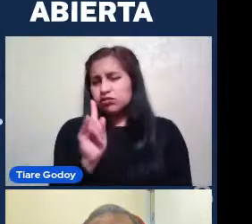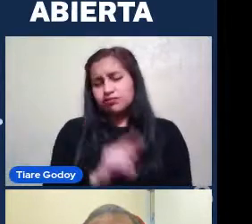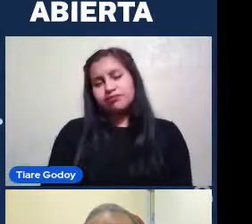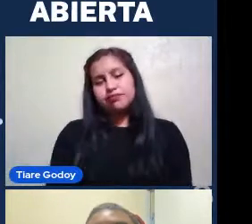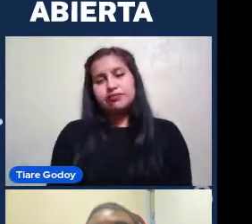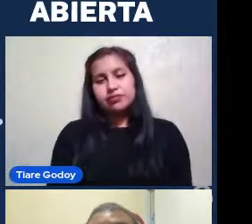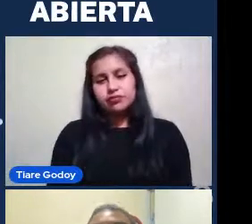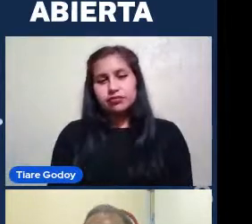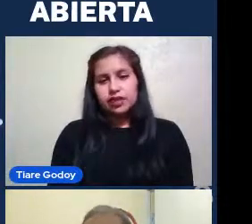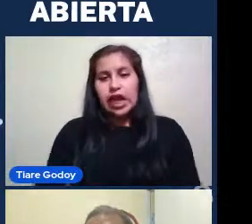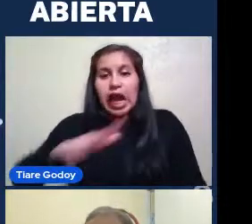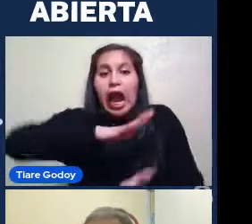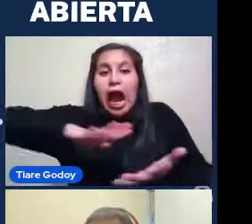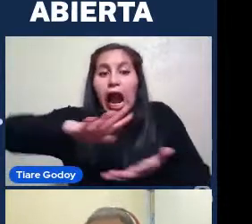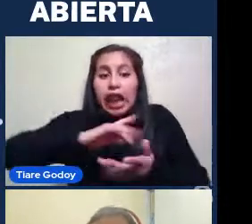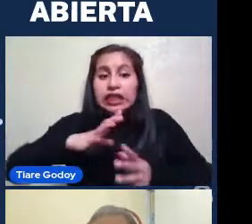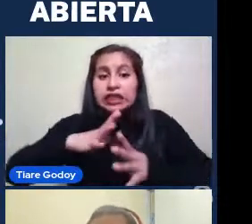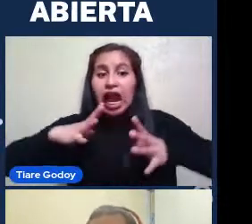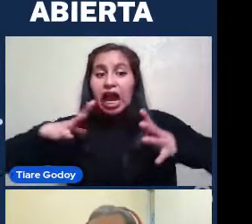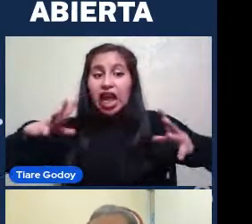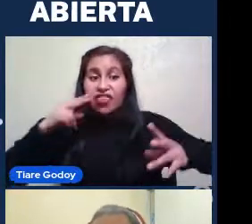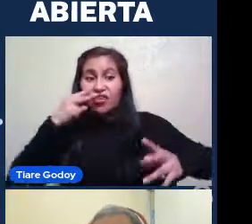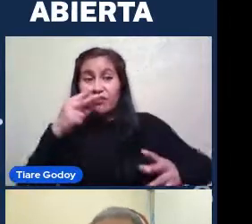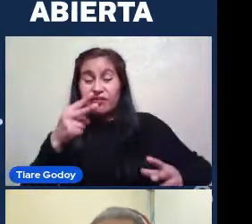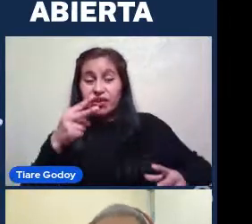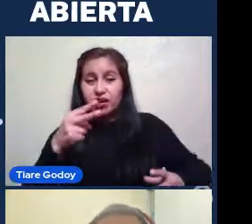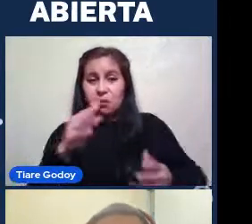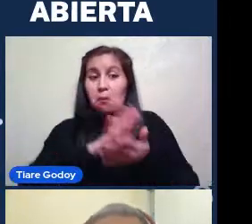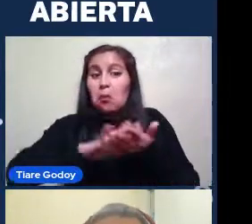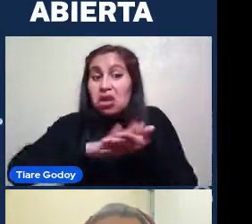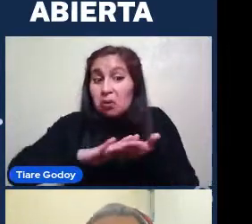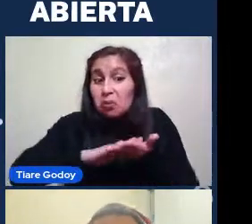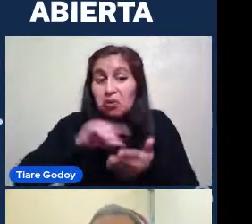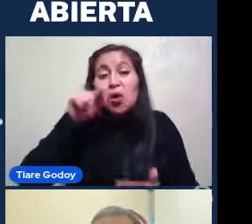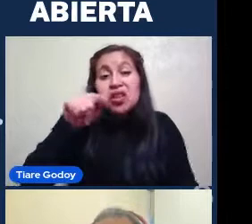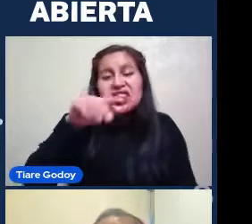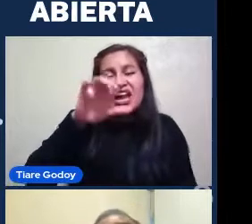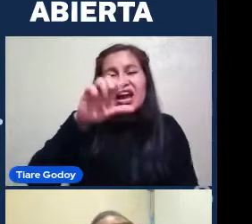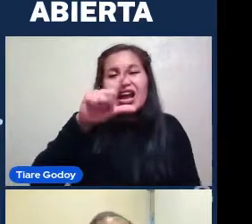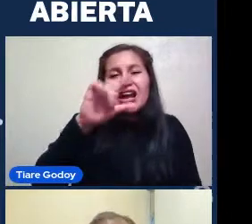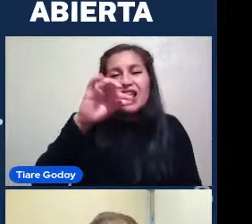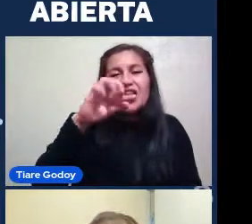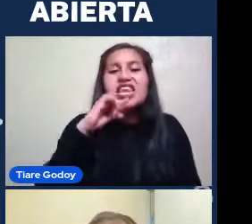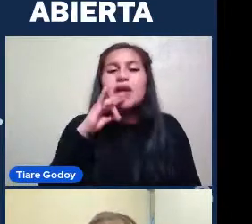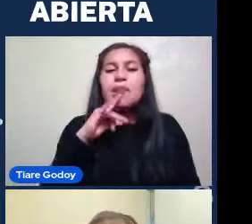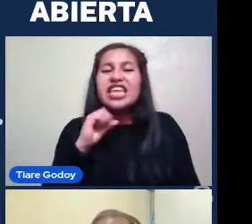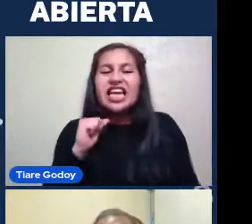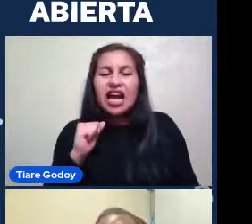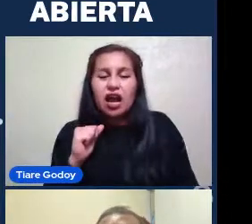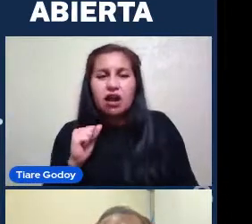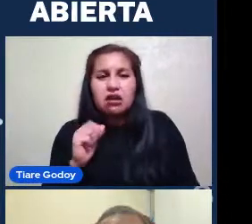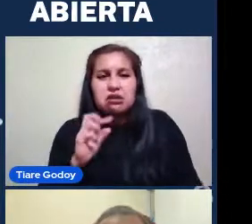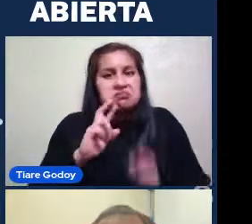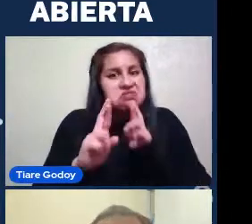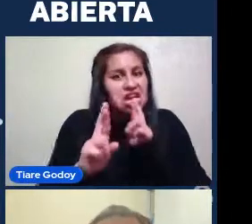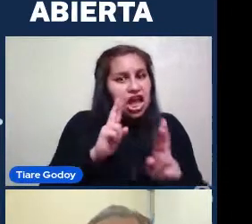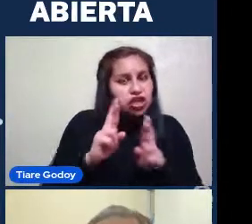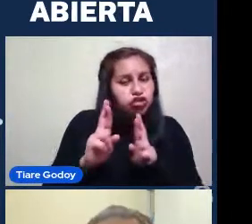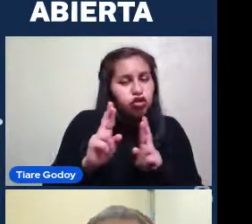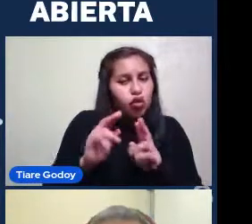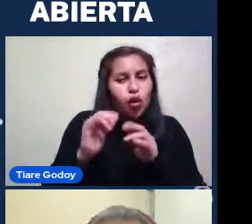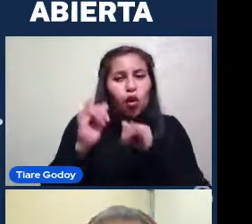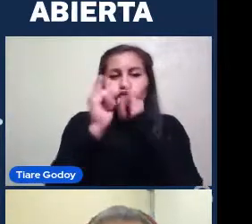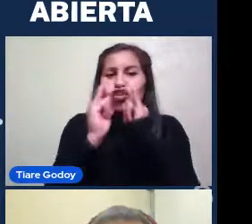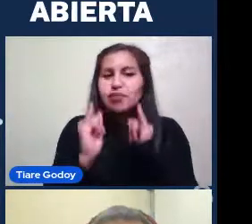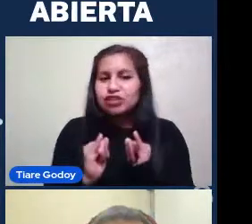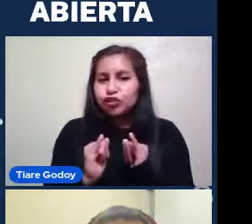Las galaxias Más grandes Que hemos visto Son galaxias Elípticas Y eso tiene que ver Con su mecanismo De formación Que vamos a estudiar En